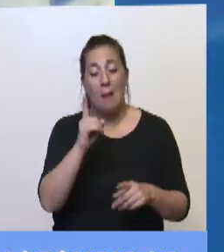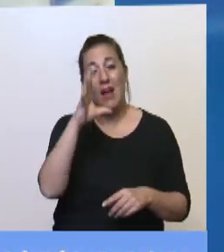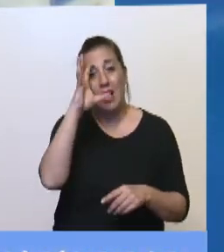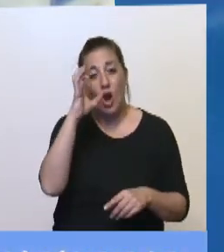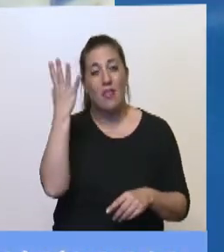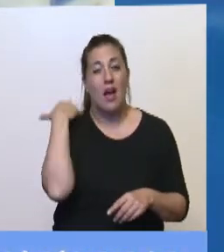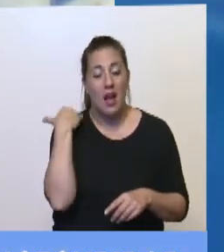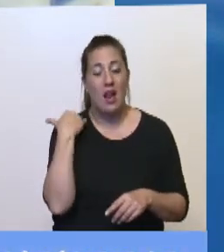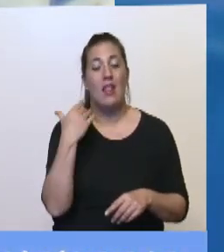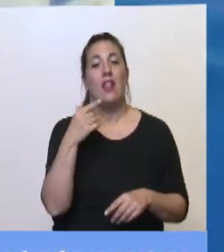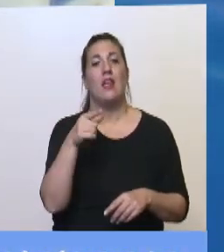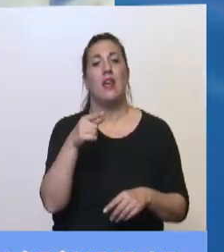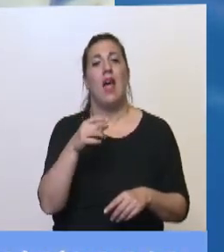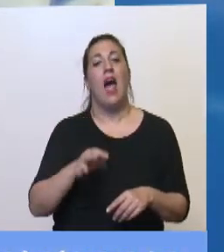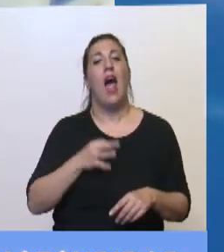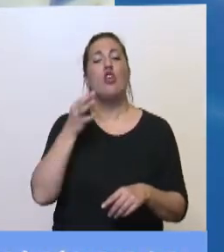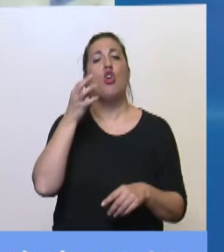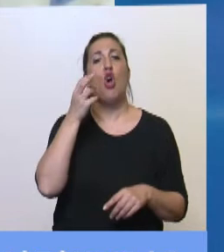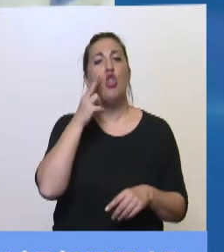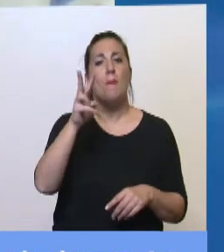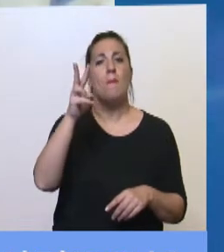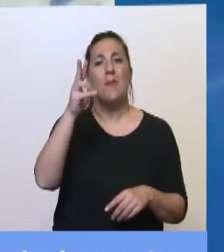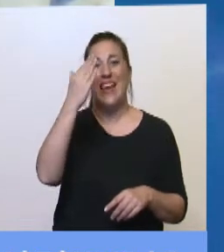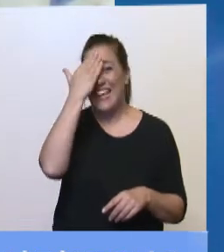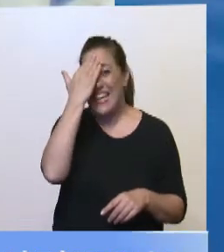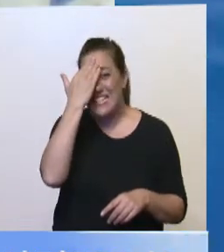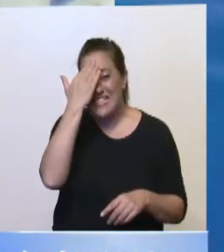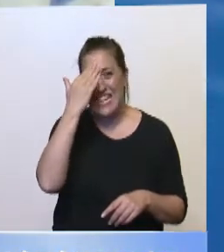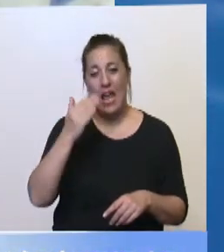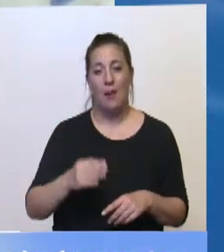ese primer... de ese año 2015,